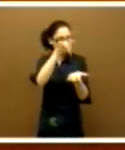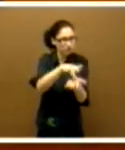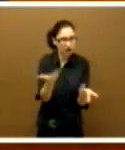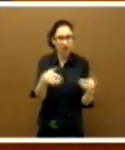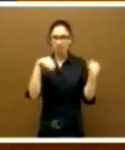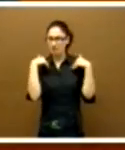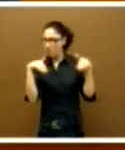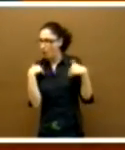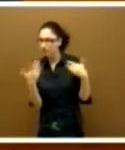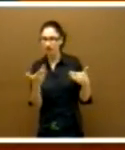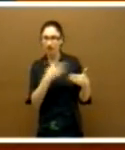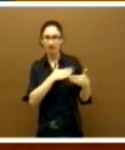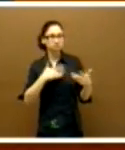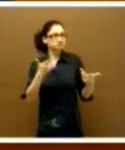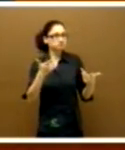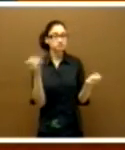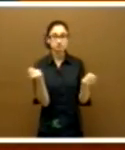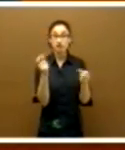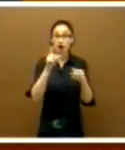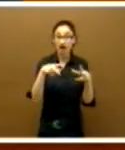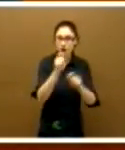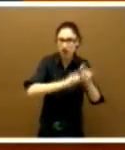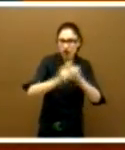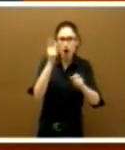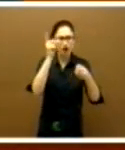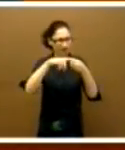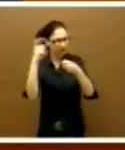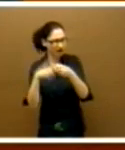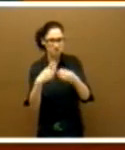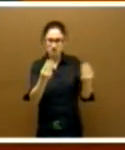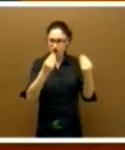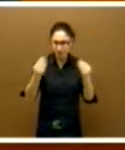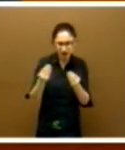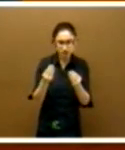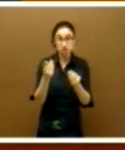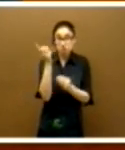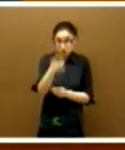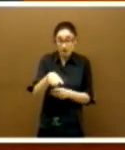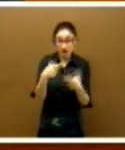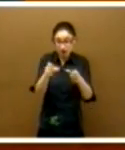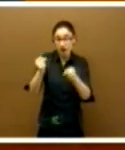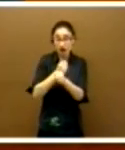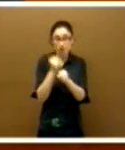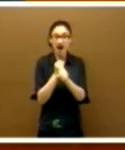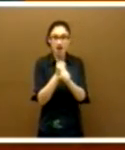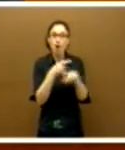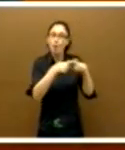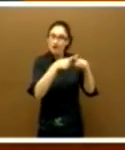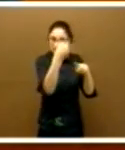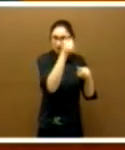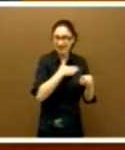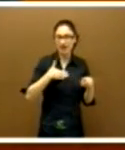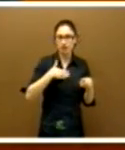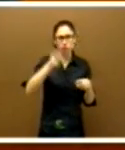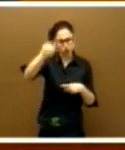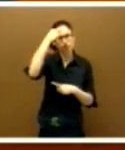deporte, participar de asociaciones, formarse y, por supuesto, el mundo laboral. Pero ustedes ya saben de esto,